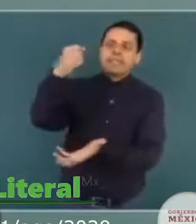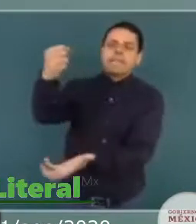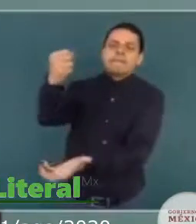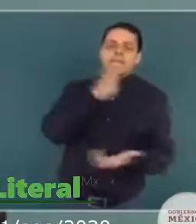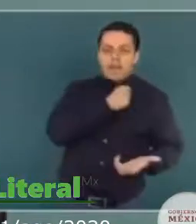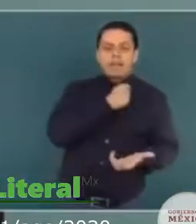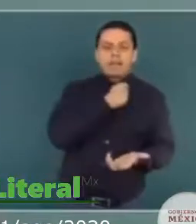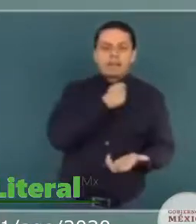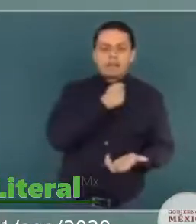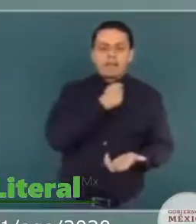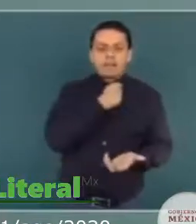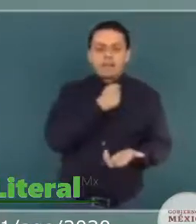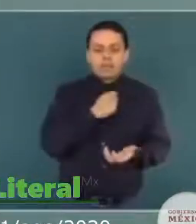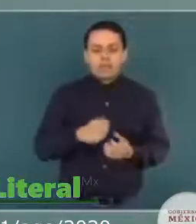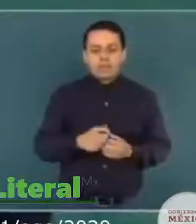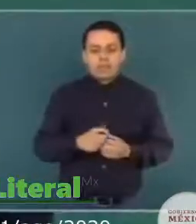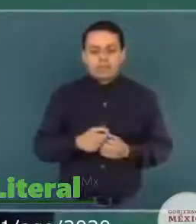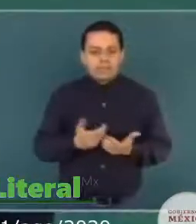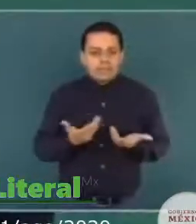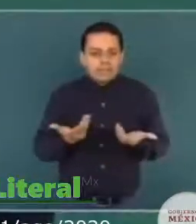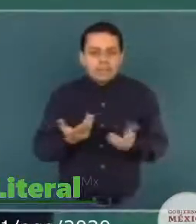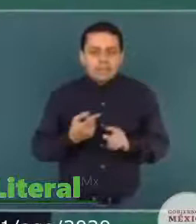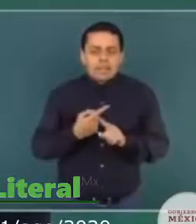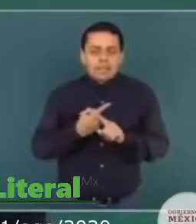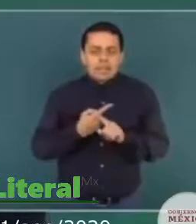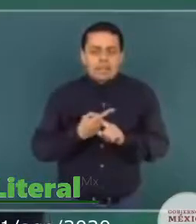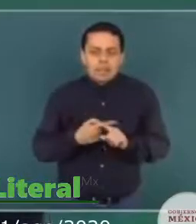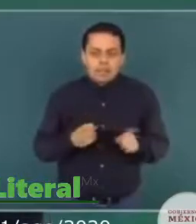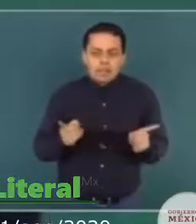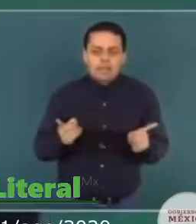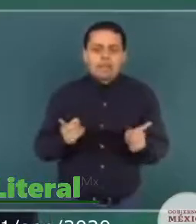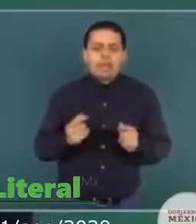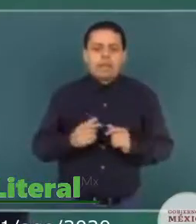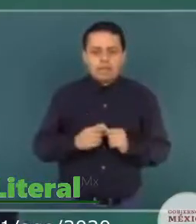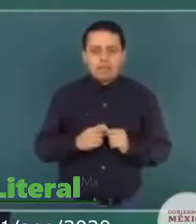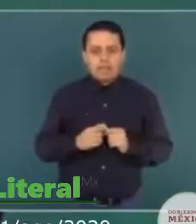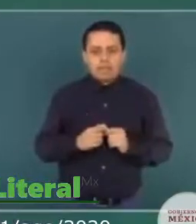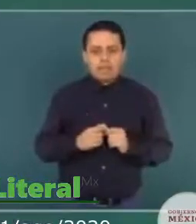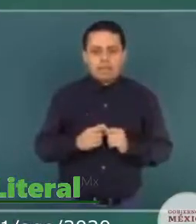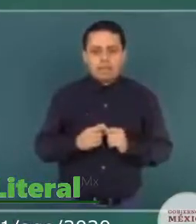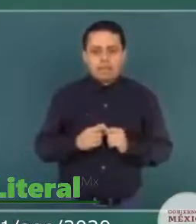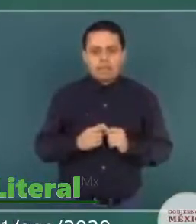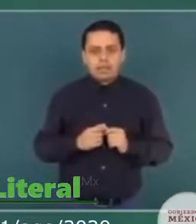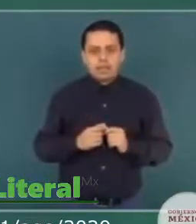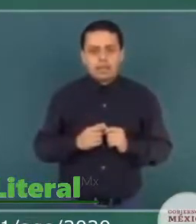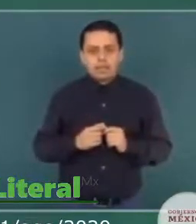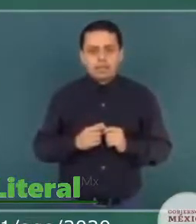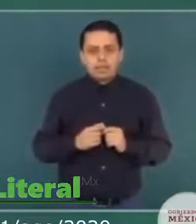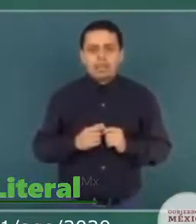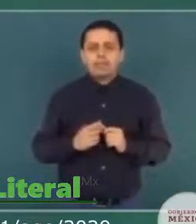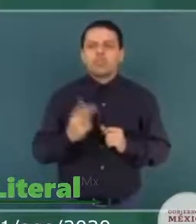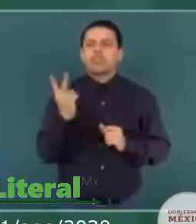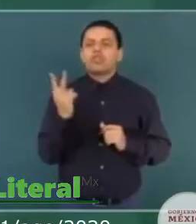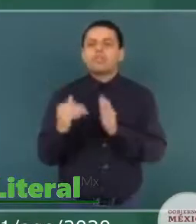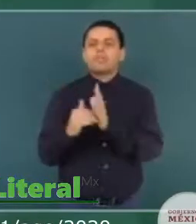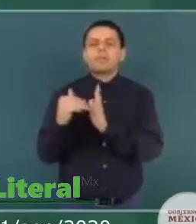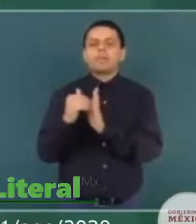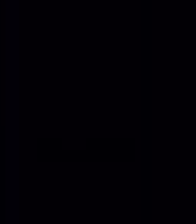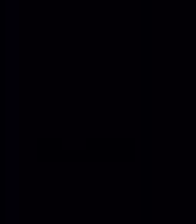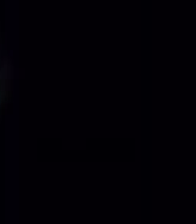puede significar dos millones de pesos.